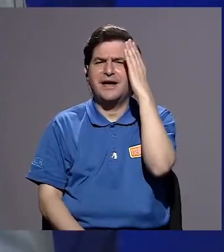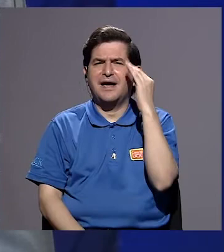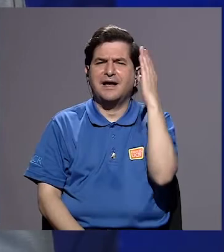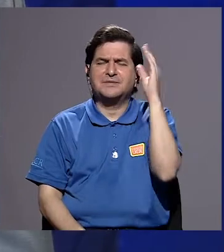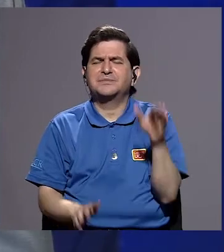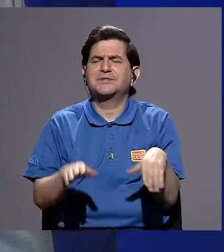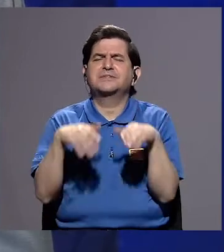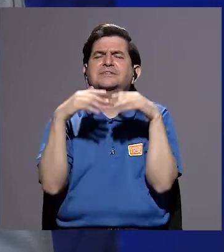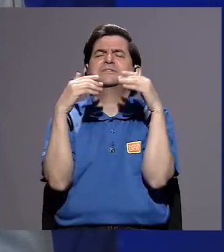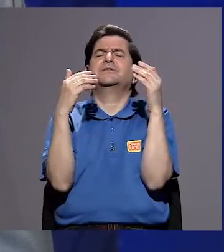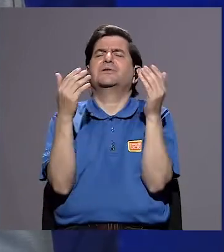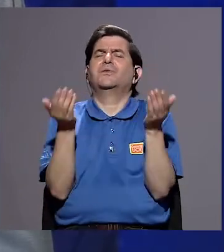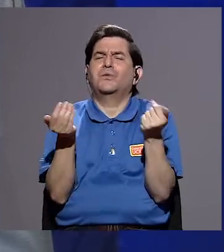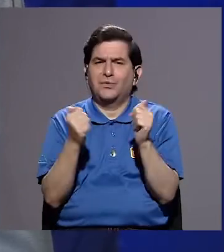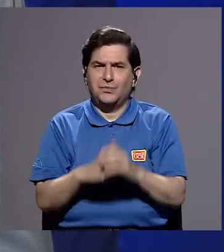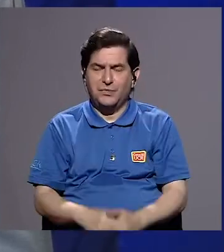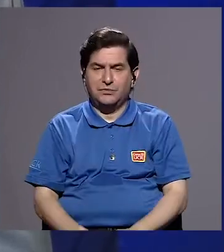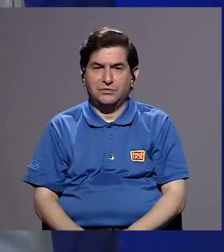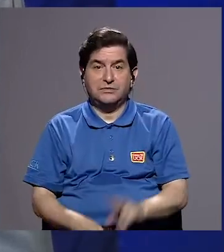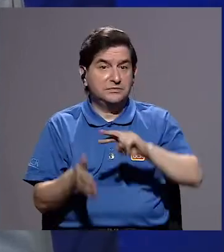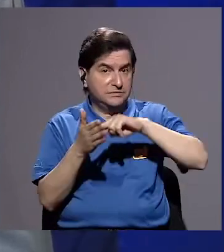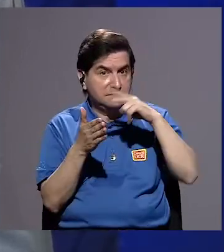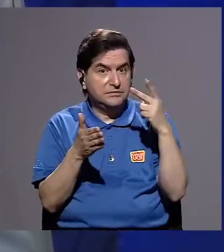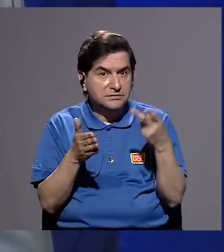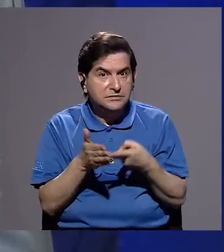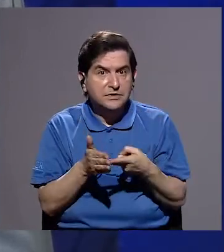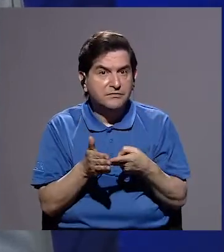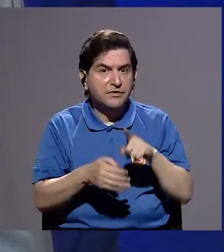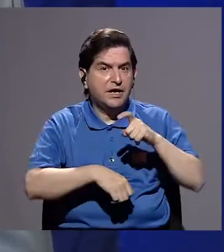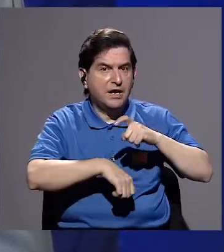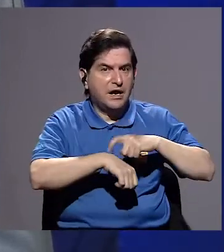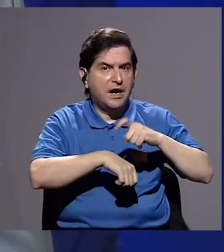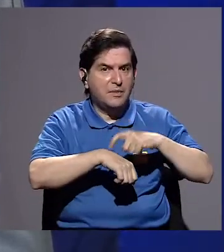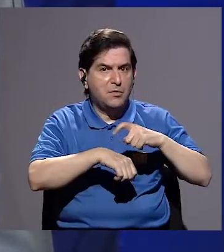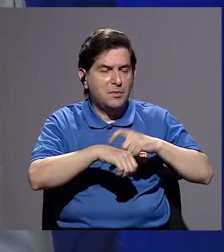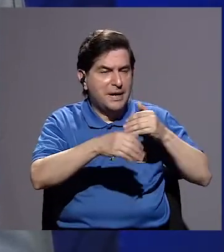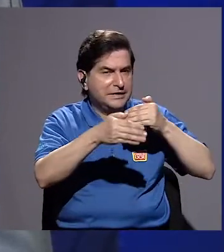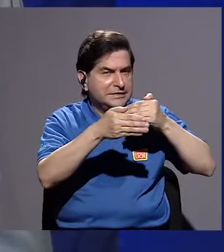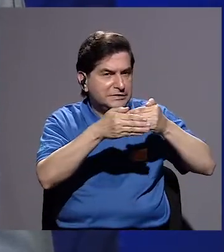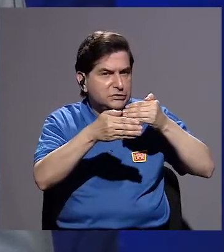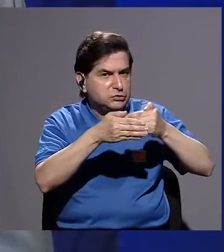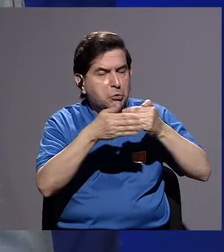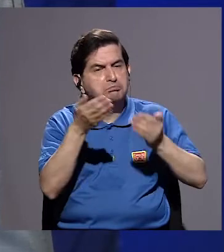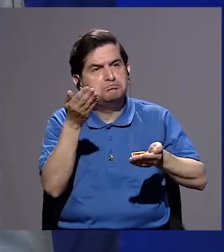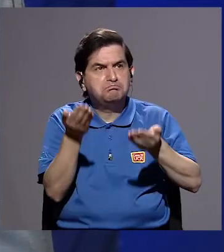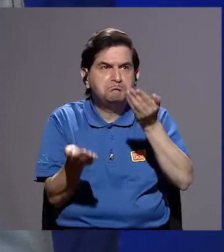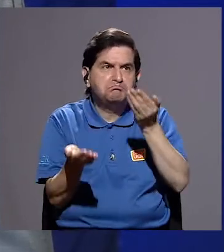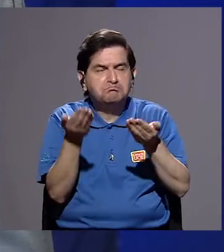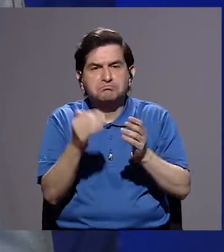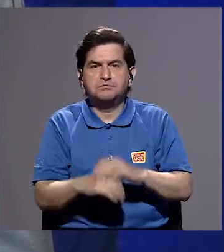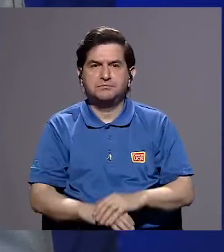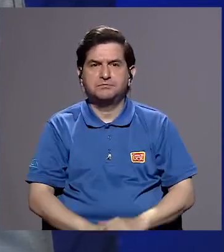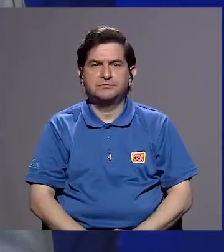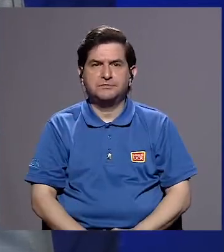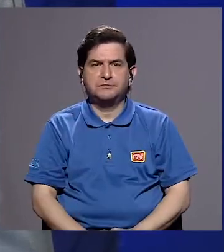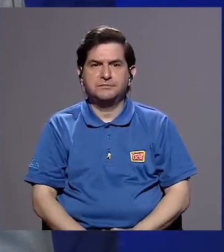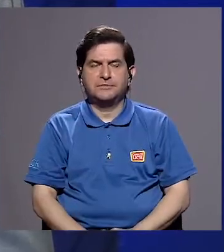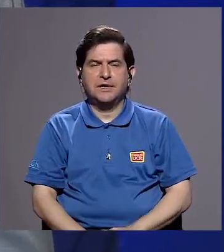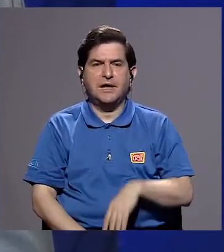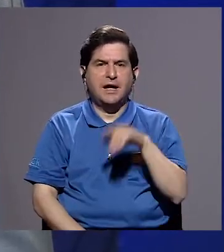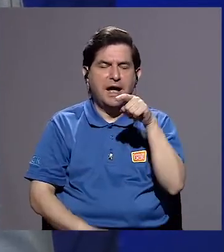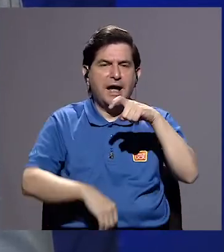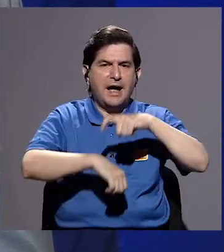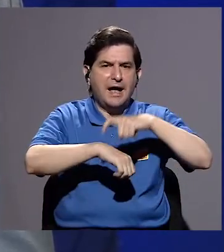fue esa experiencia? Estamos hablando de un momento muy cercano, relativamente cercano